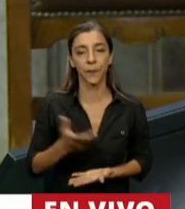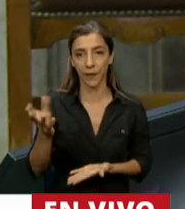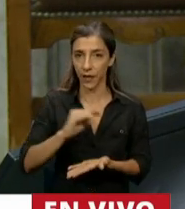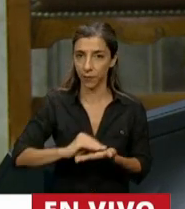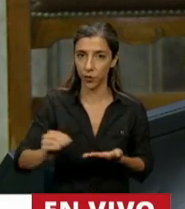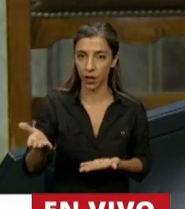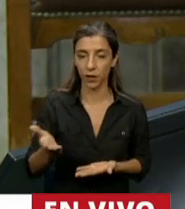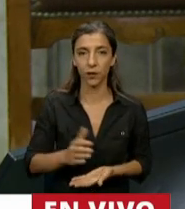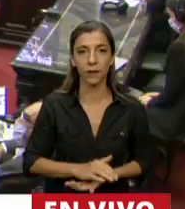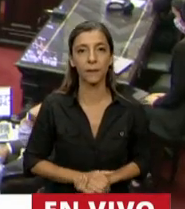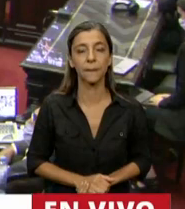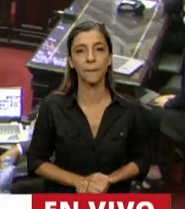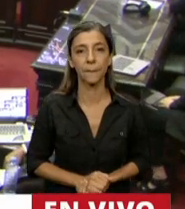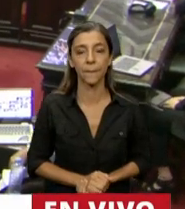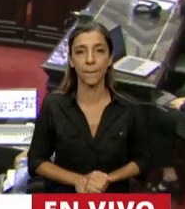el diputado Petri.